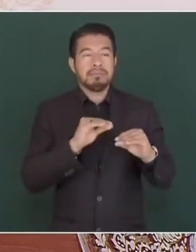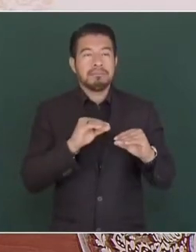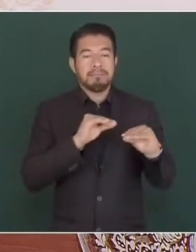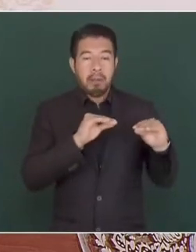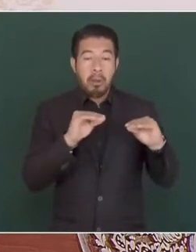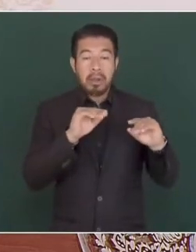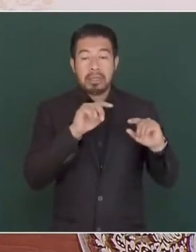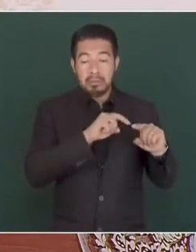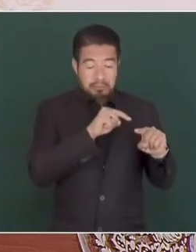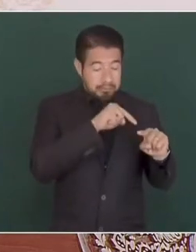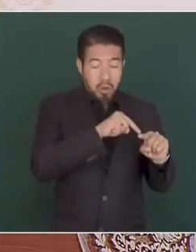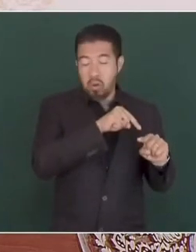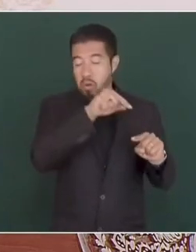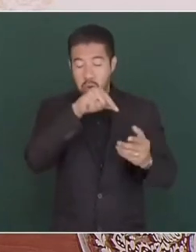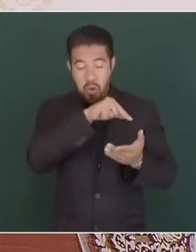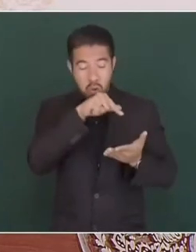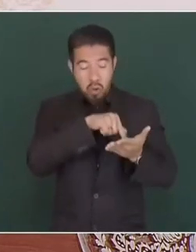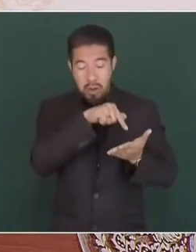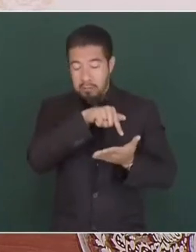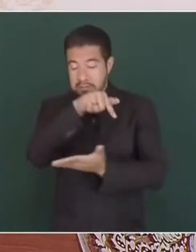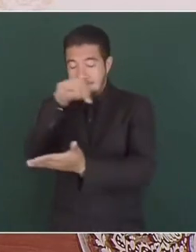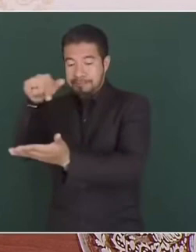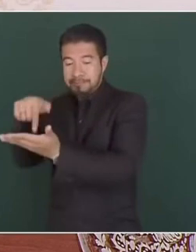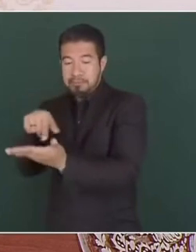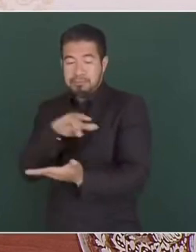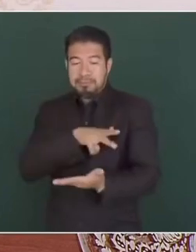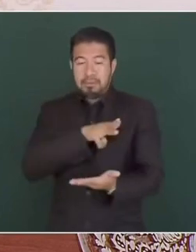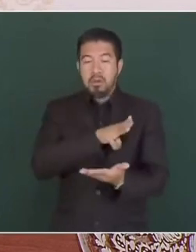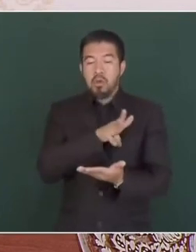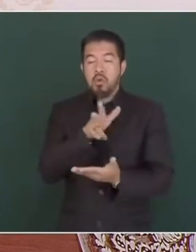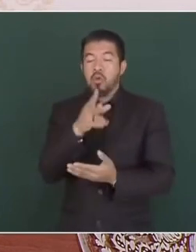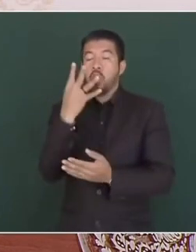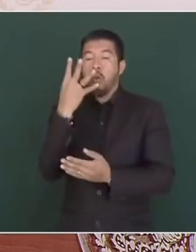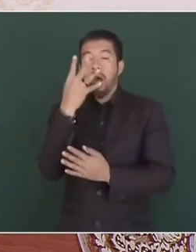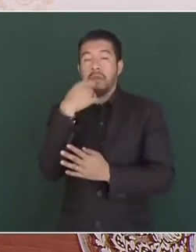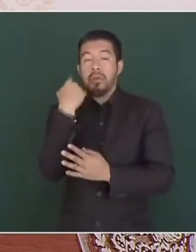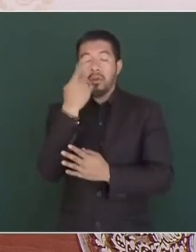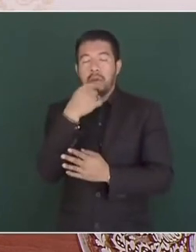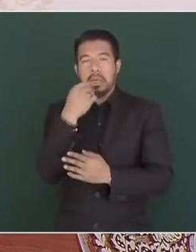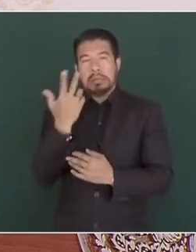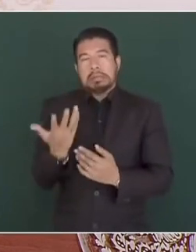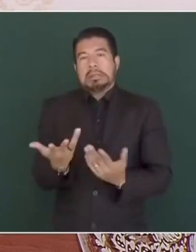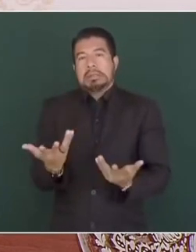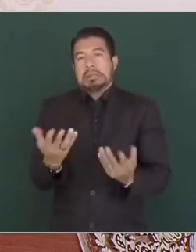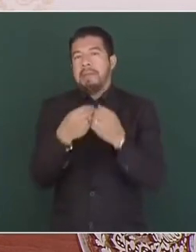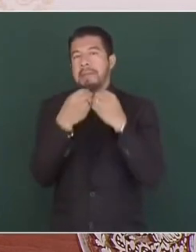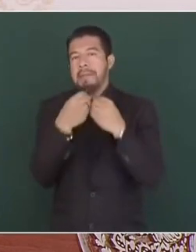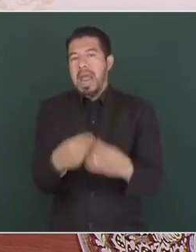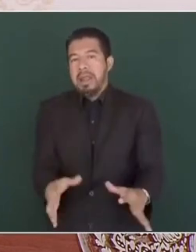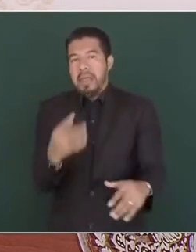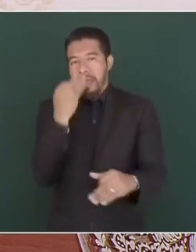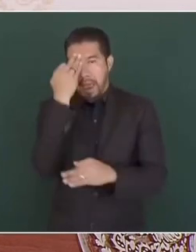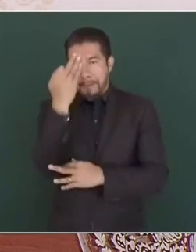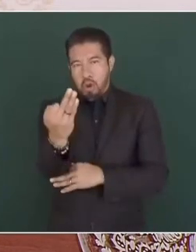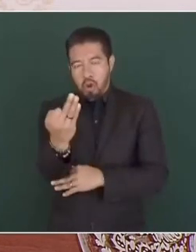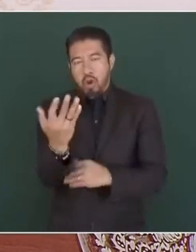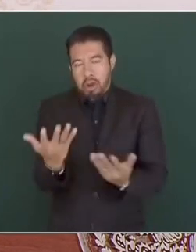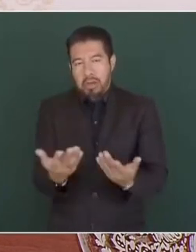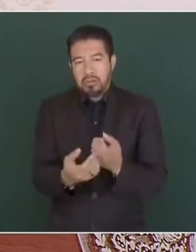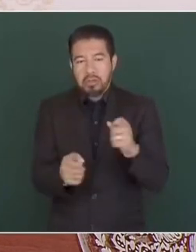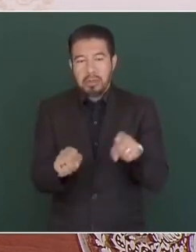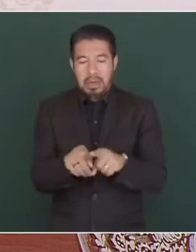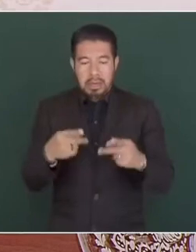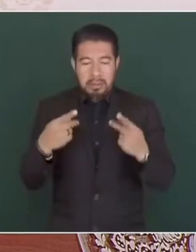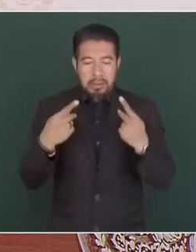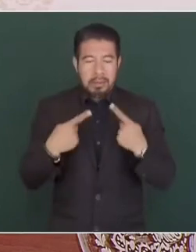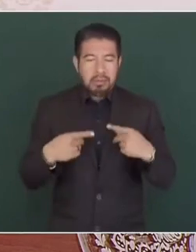a sus diferentes destinos. Esto representa una pérdida de productividad, una incidencia en la calidad de vida